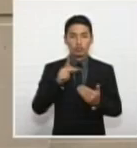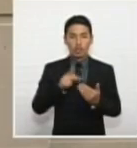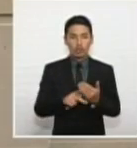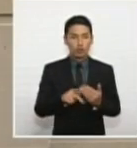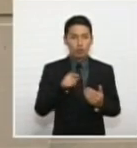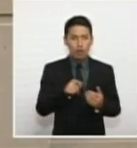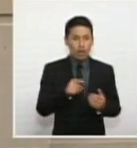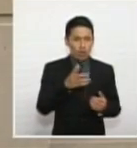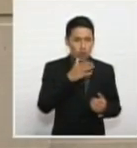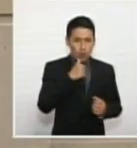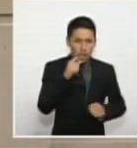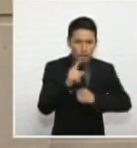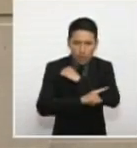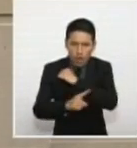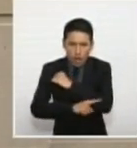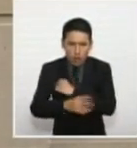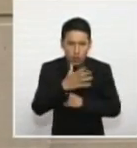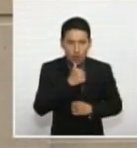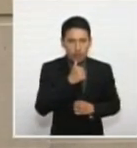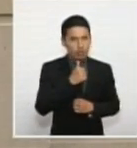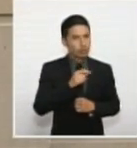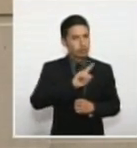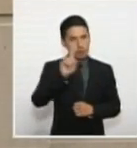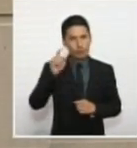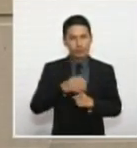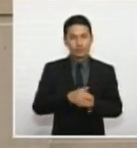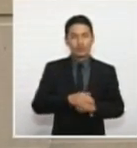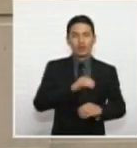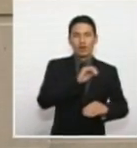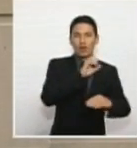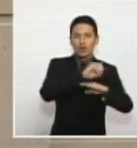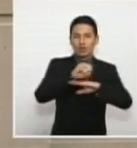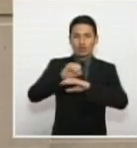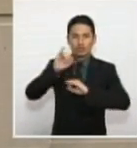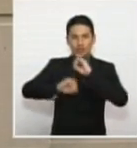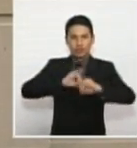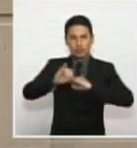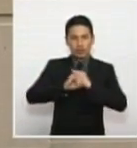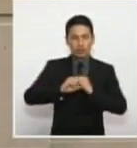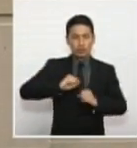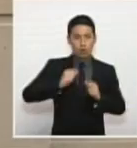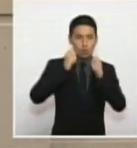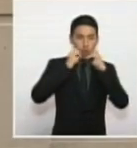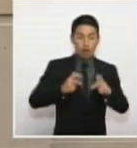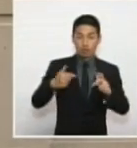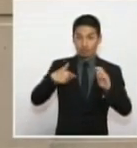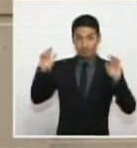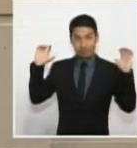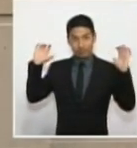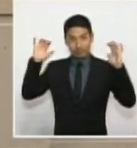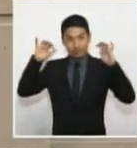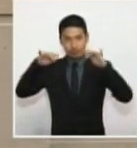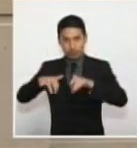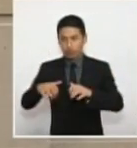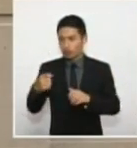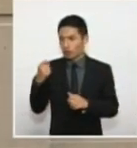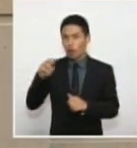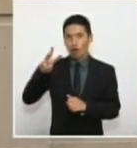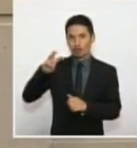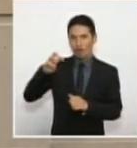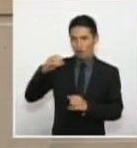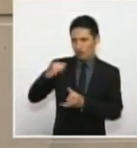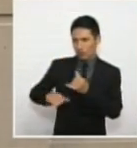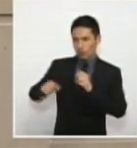estamos legislando porque unas organizaciones internacionales de derechos humanos hayan venido a Colombia en el octavo y último debate